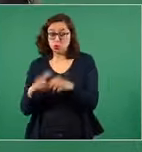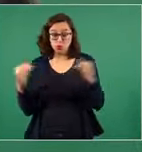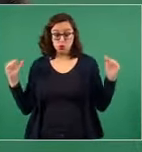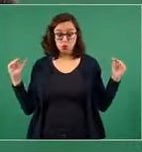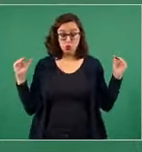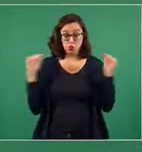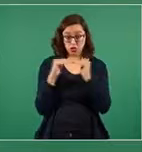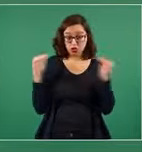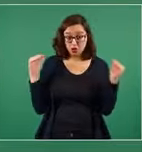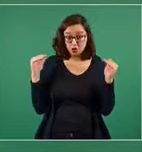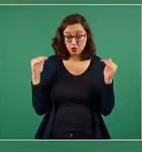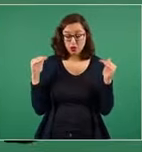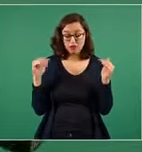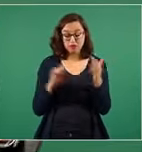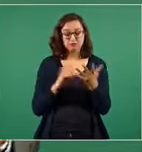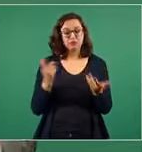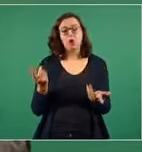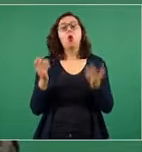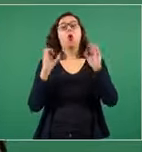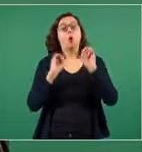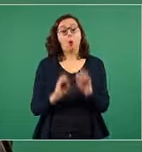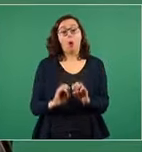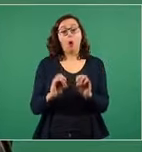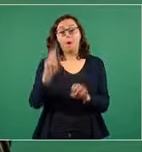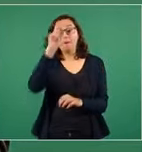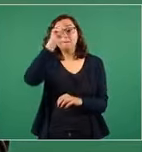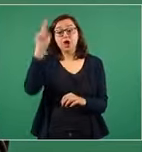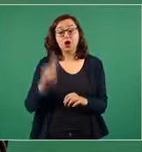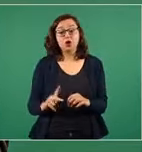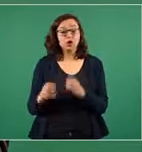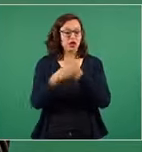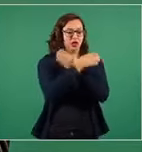es más importante que la cultura. No,